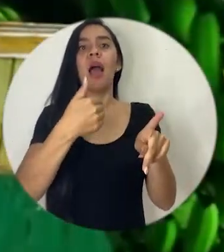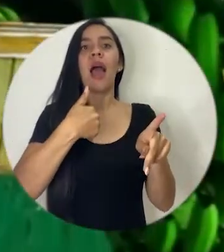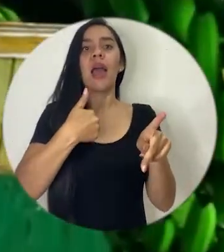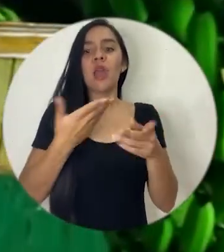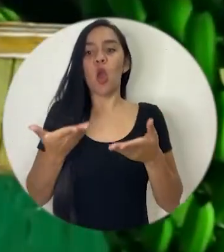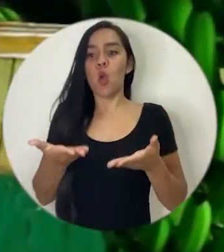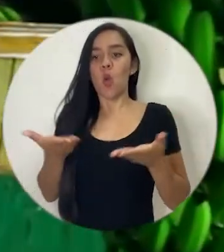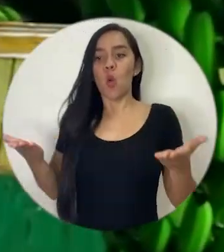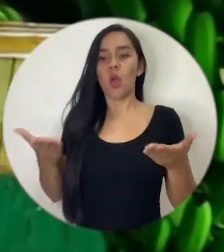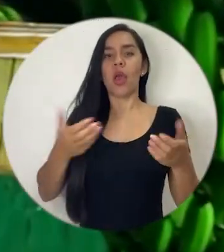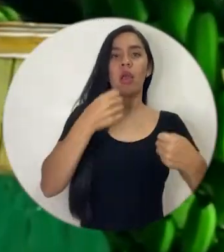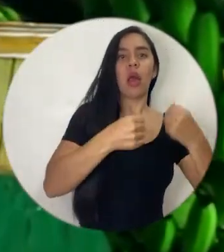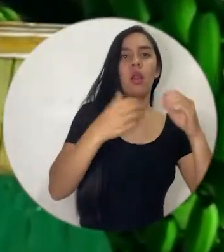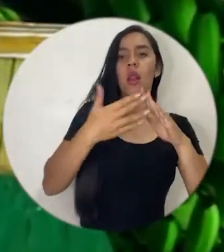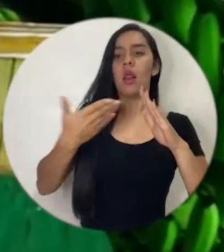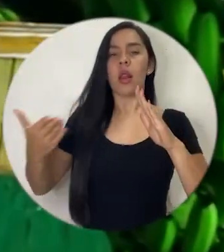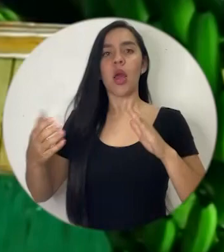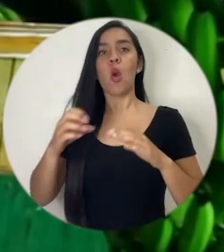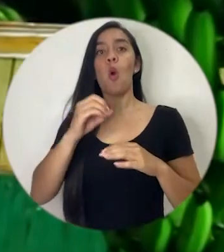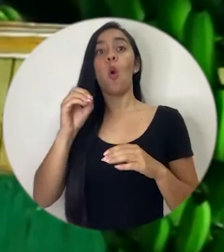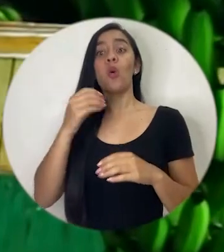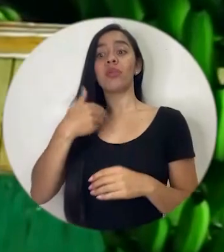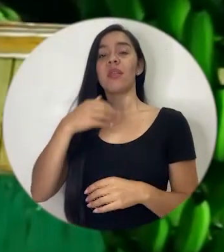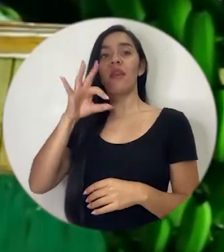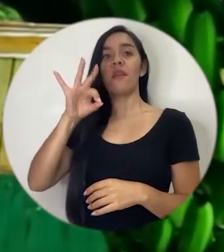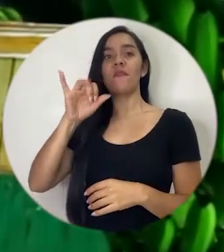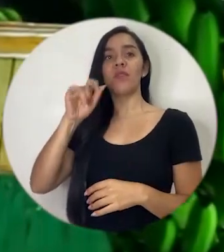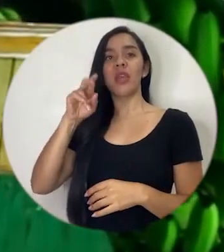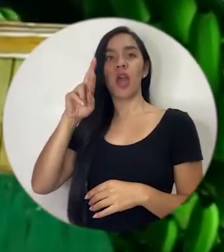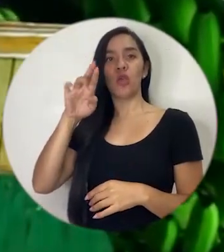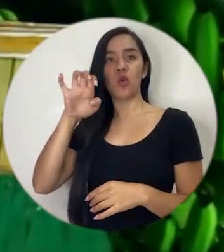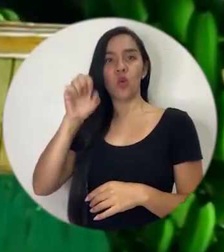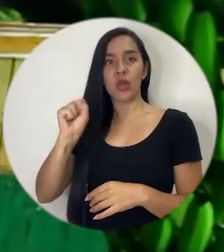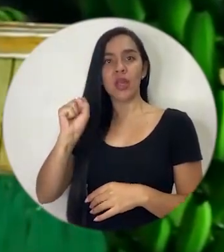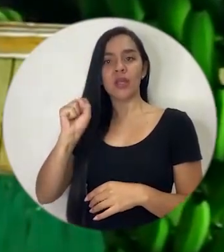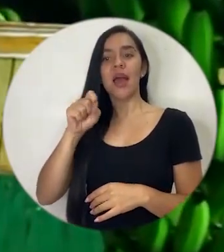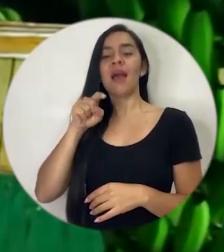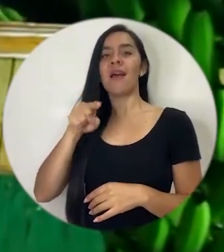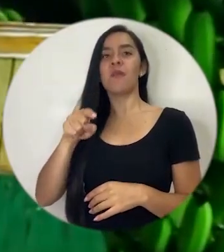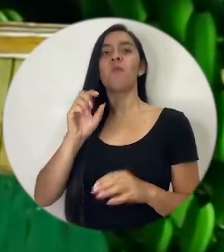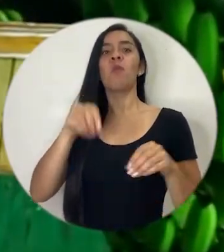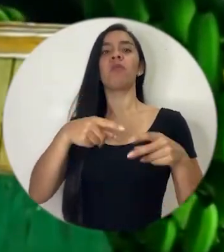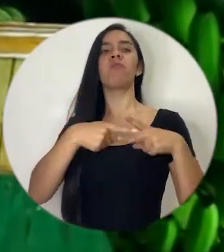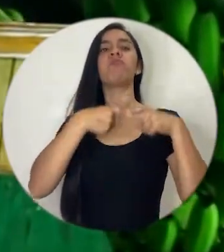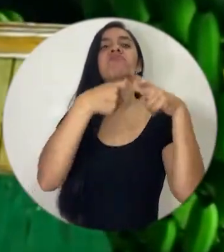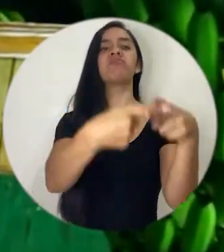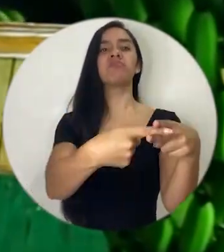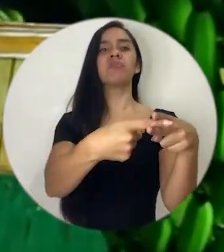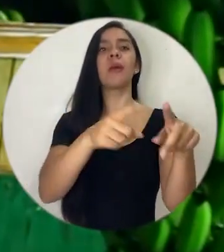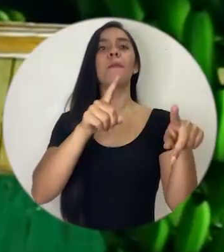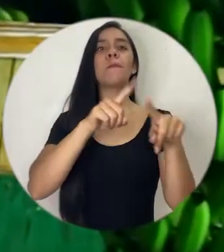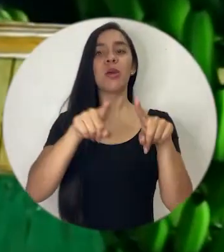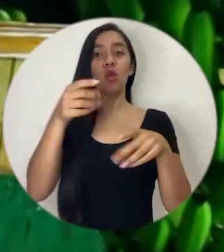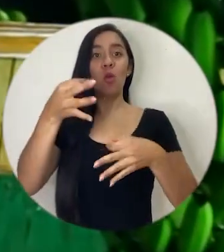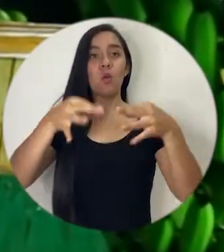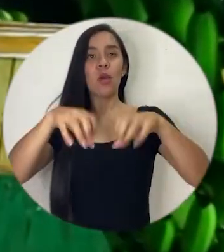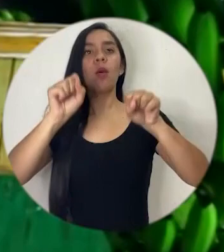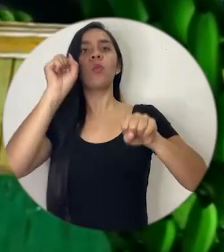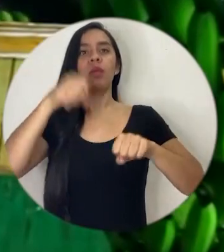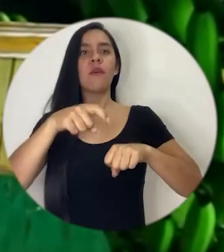otorgan el crédito ellos son responsables y deberían ser sancionados igualmente que el que no puede pagar